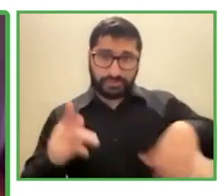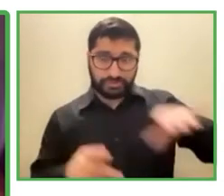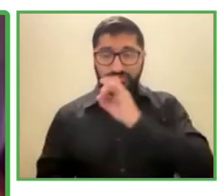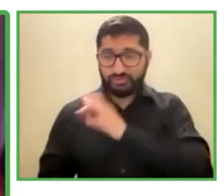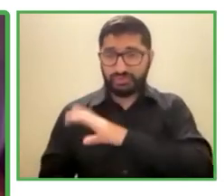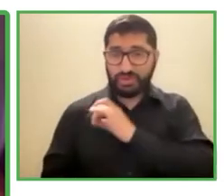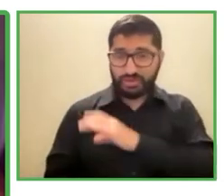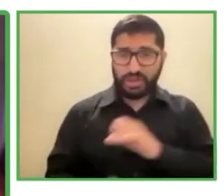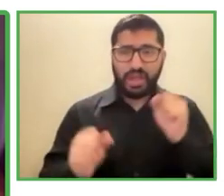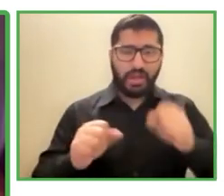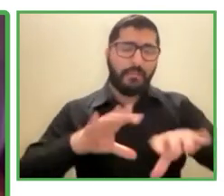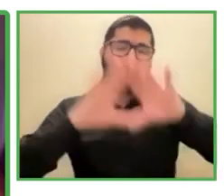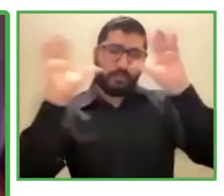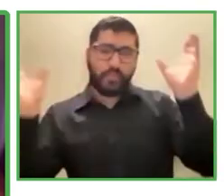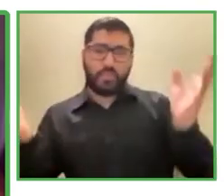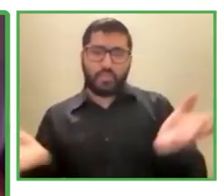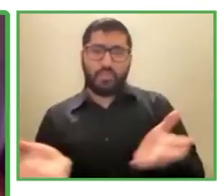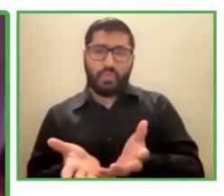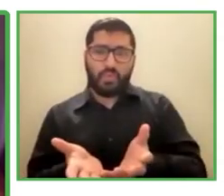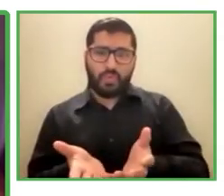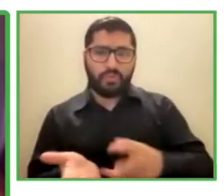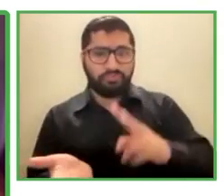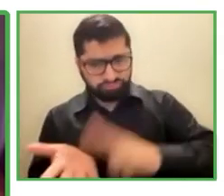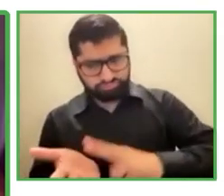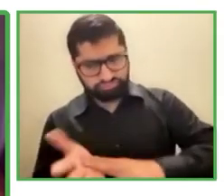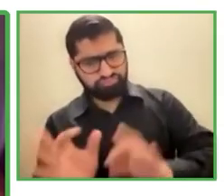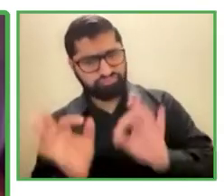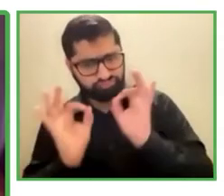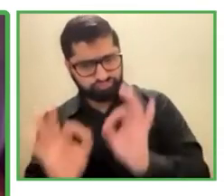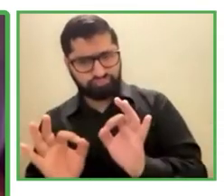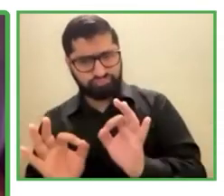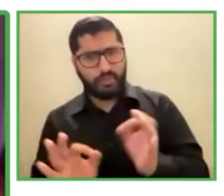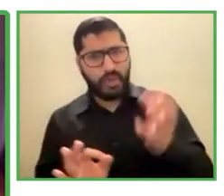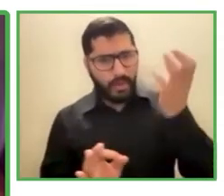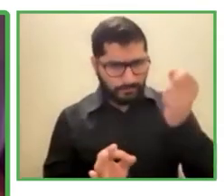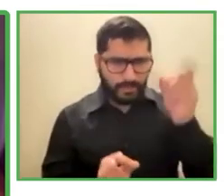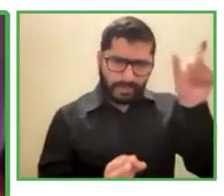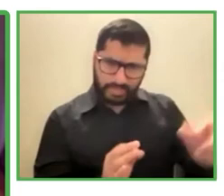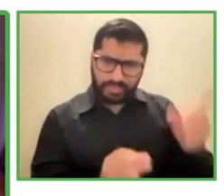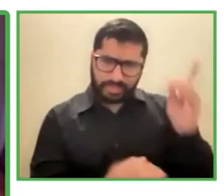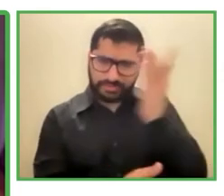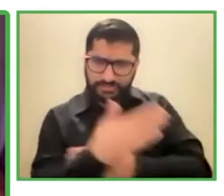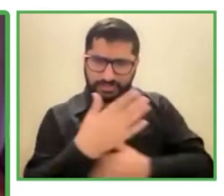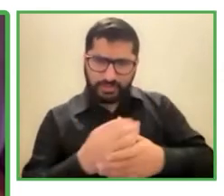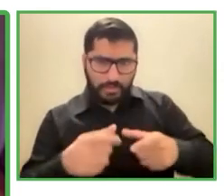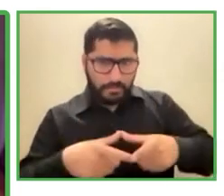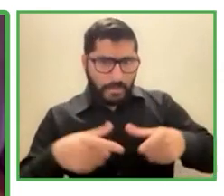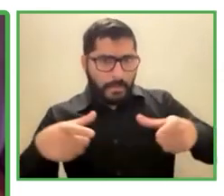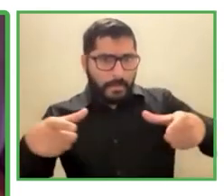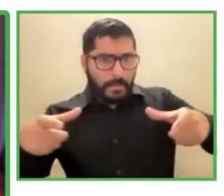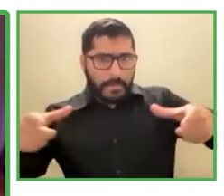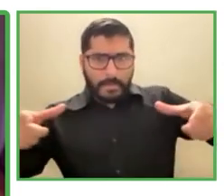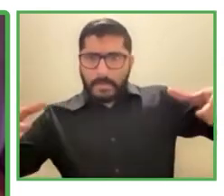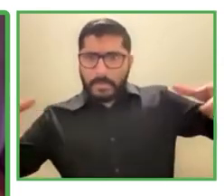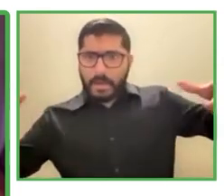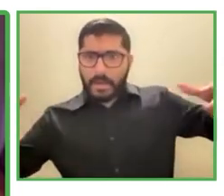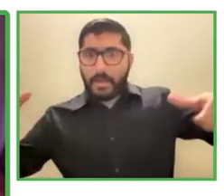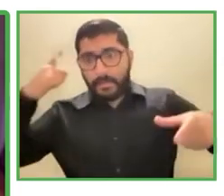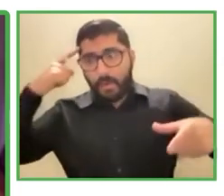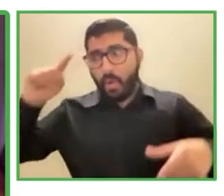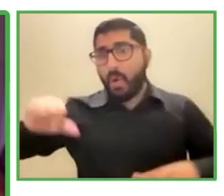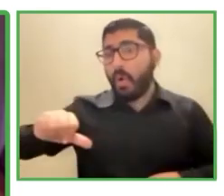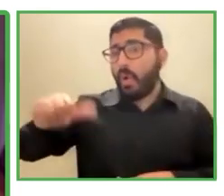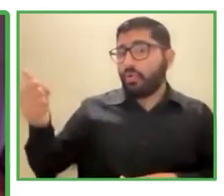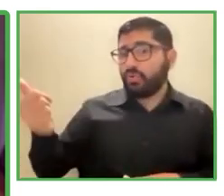con discapacidad por una parte es muy muy grande pero por otra parte hay un tema que es muy complejo y es de que la